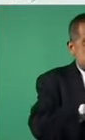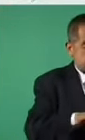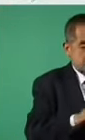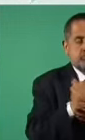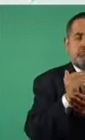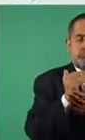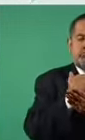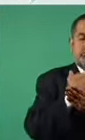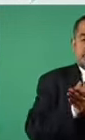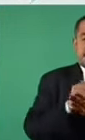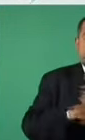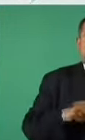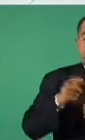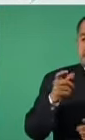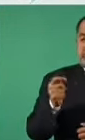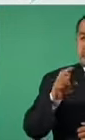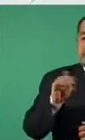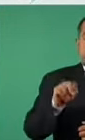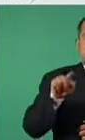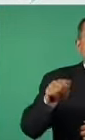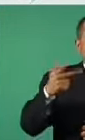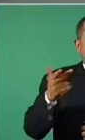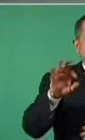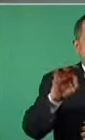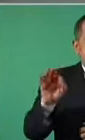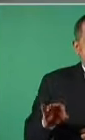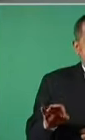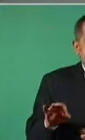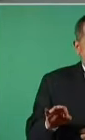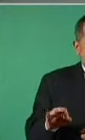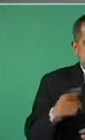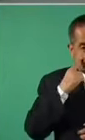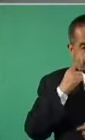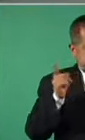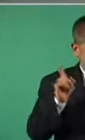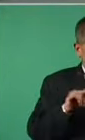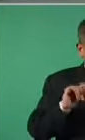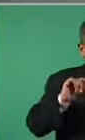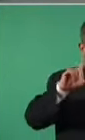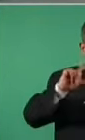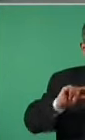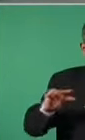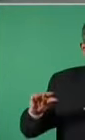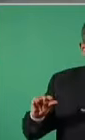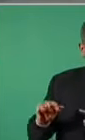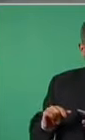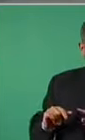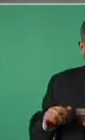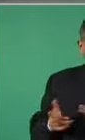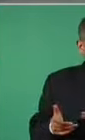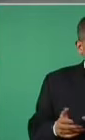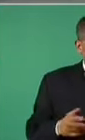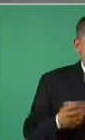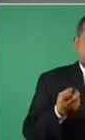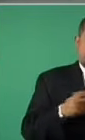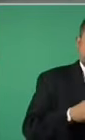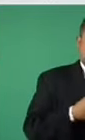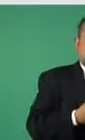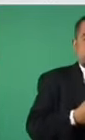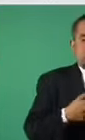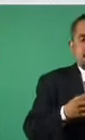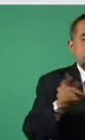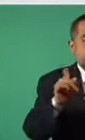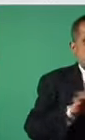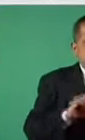29.8 por ciento. Aquí está la tabla que estaríamos presentando de manera